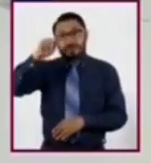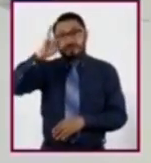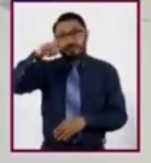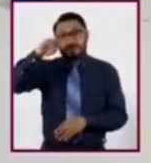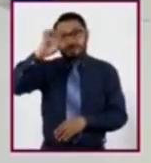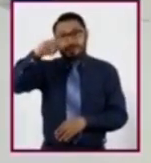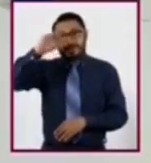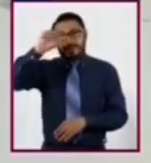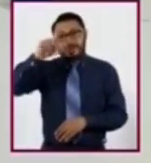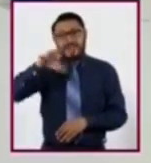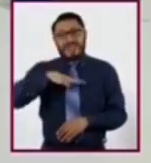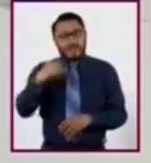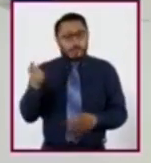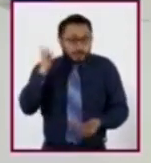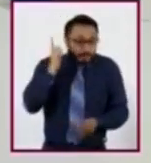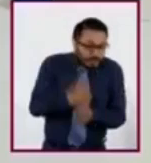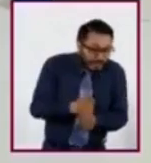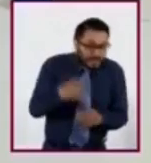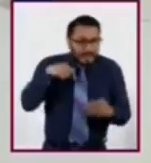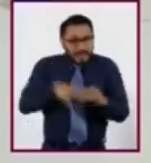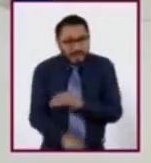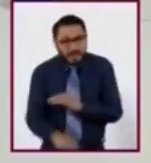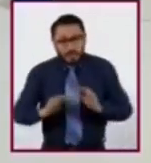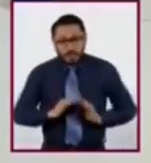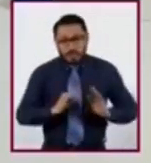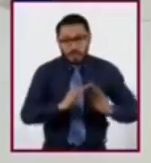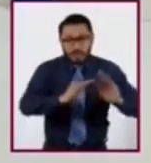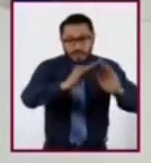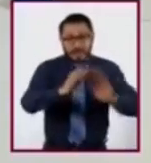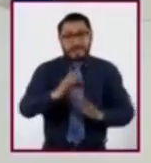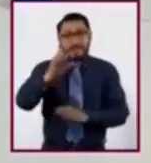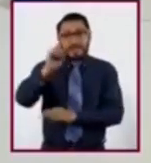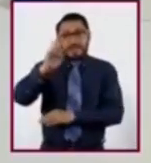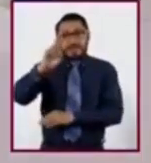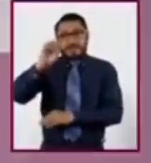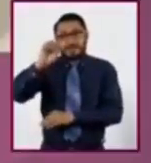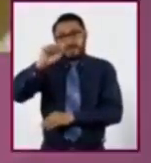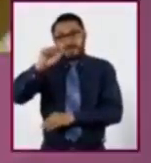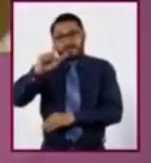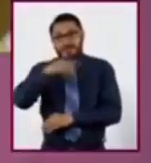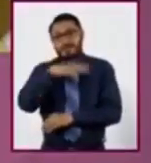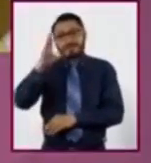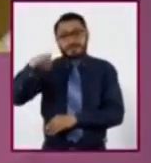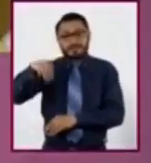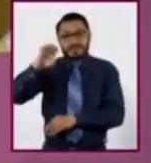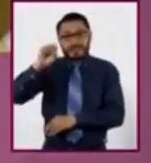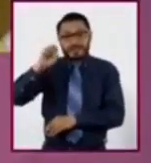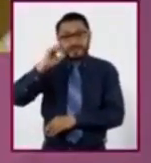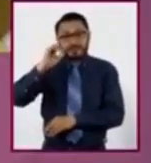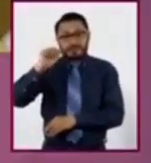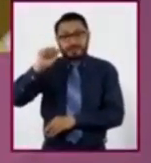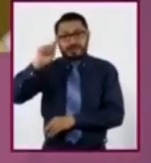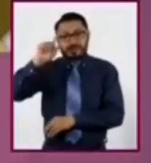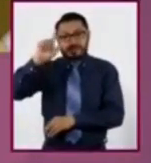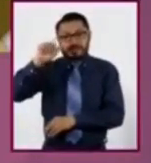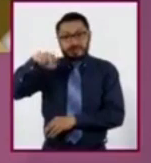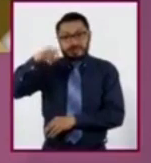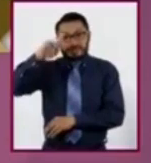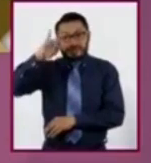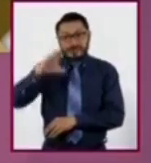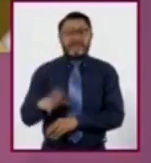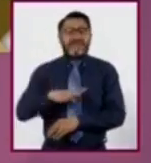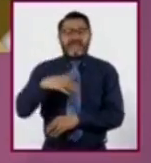atraviesa dicho océano y que se conoce como dorsal mesoatlántica. ¿Un mapa del fondo del